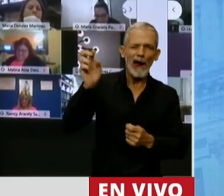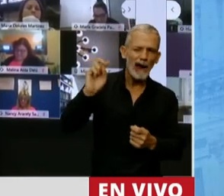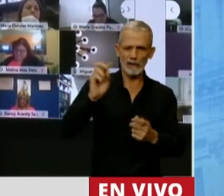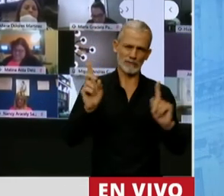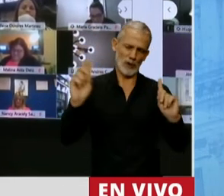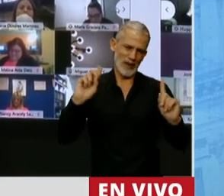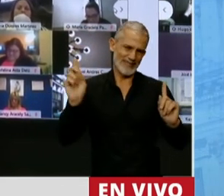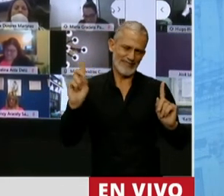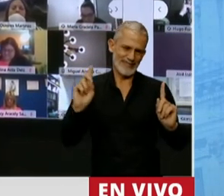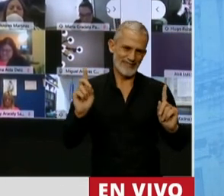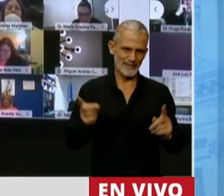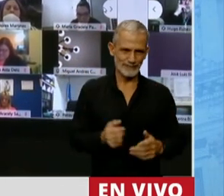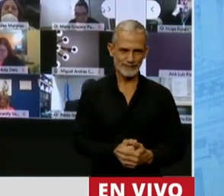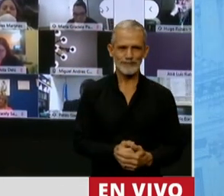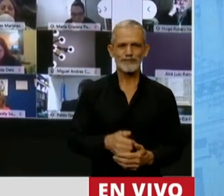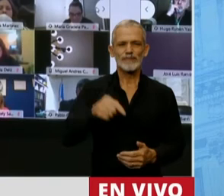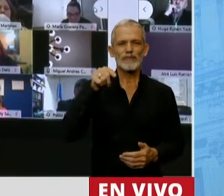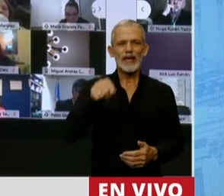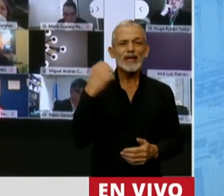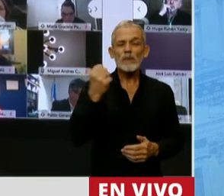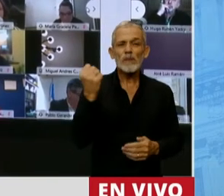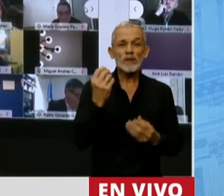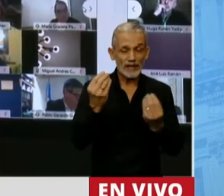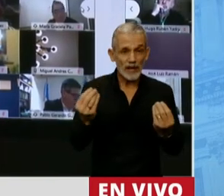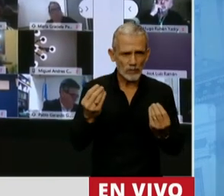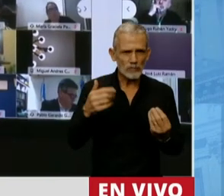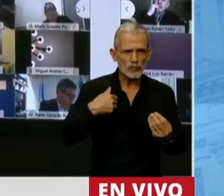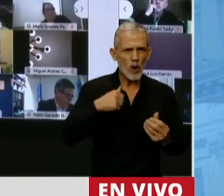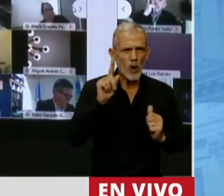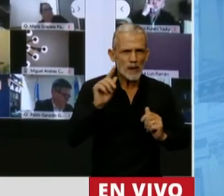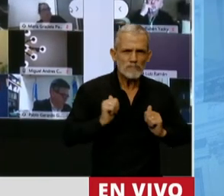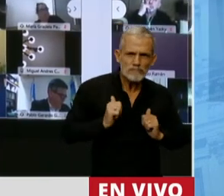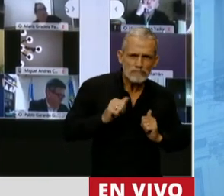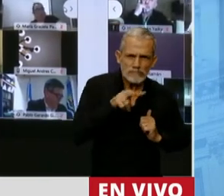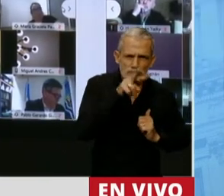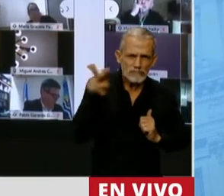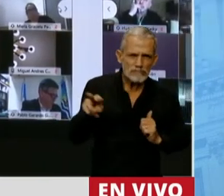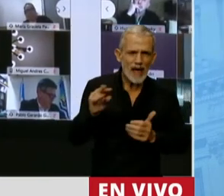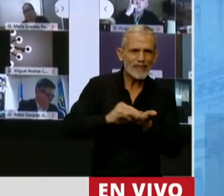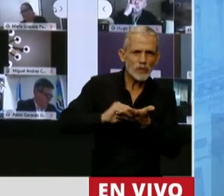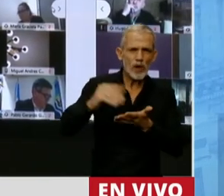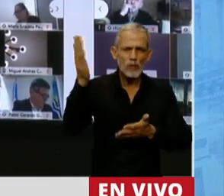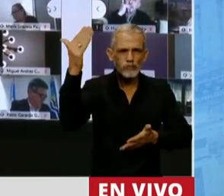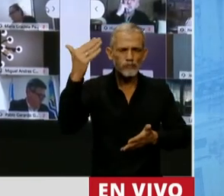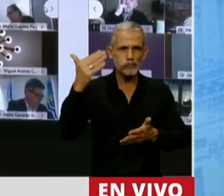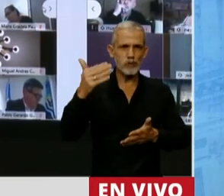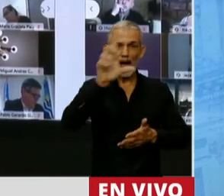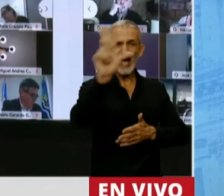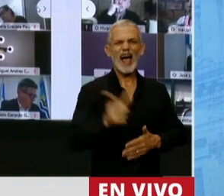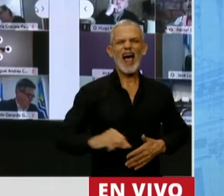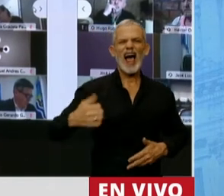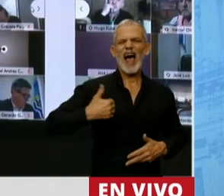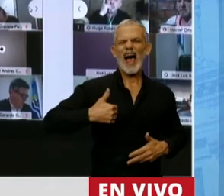hacer creer hasta hace poco tiempo. También escucho atentamente cuando dicen que no hay federalismo en este